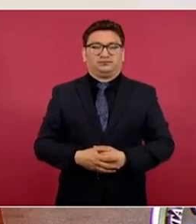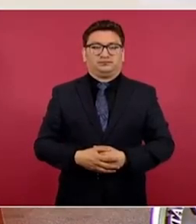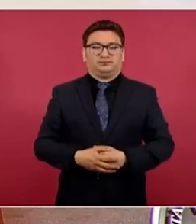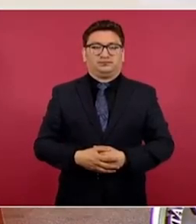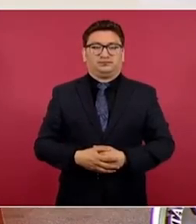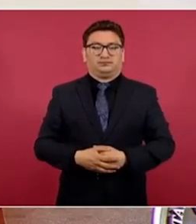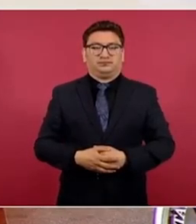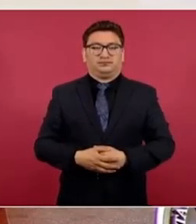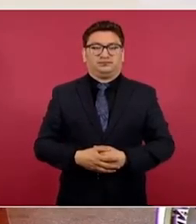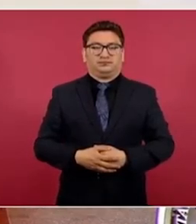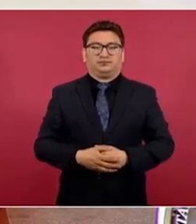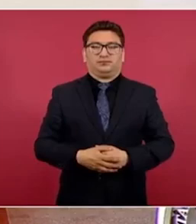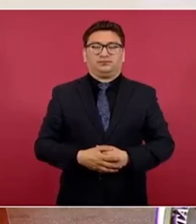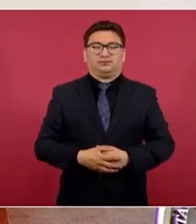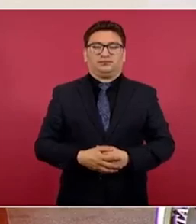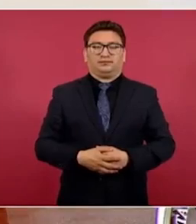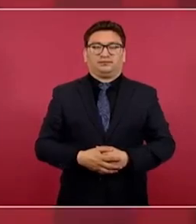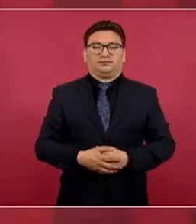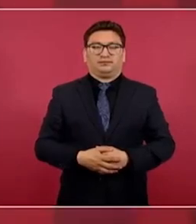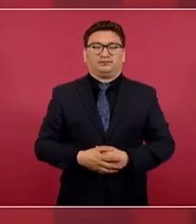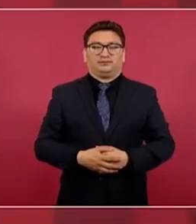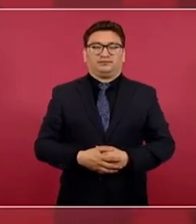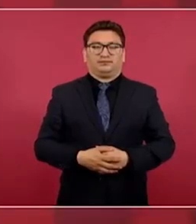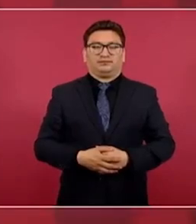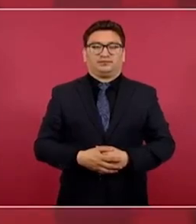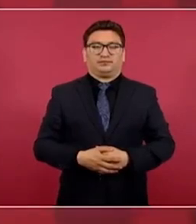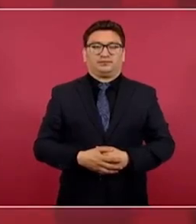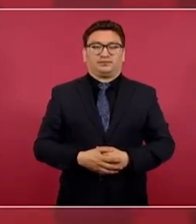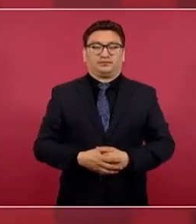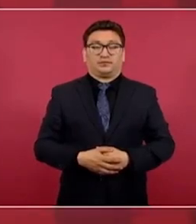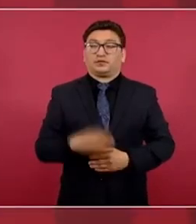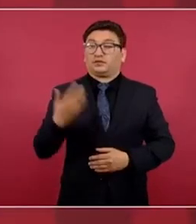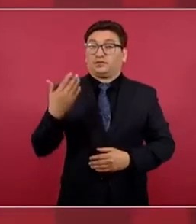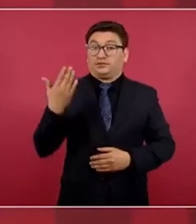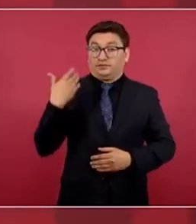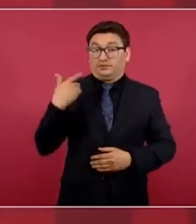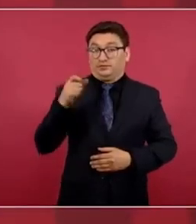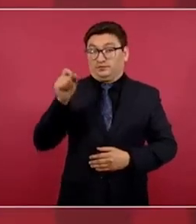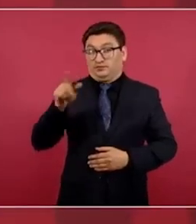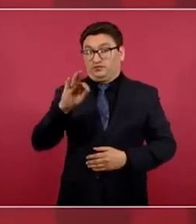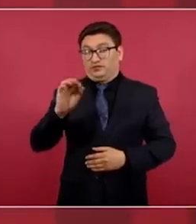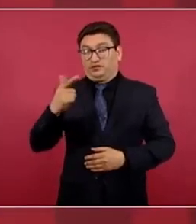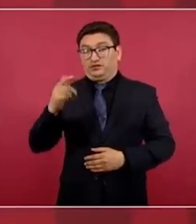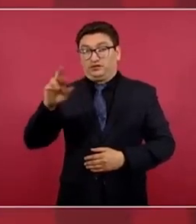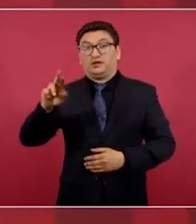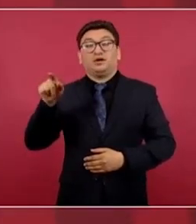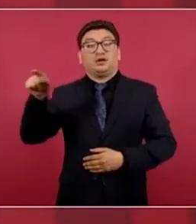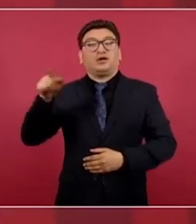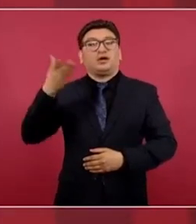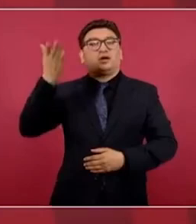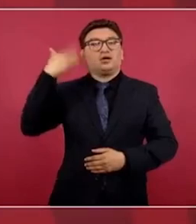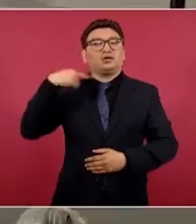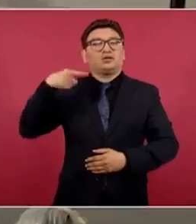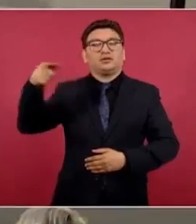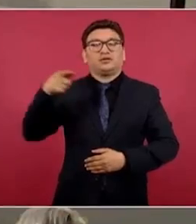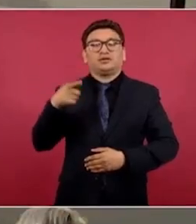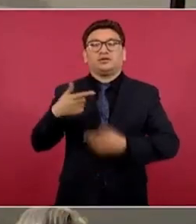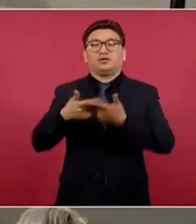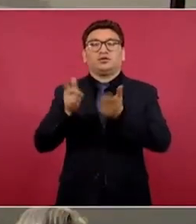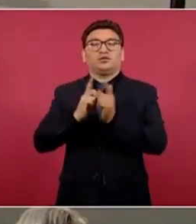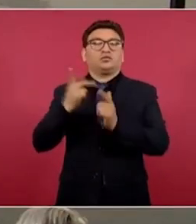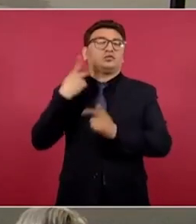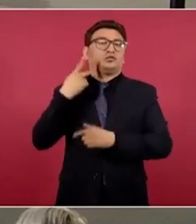Eso que sucedió, que se está ahora ventilando en la fiscalía cuando sobornaron a los legisladores del PAN,